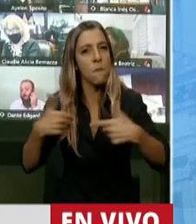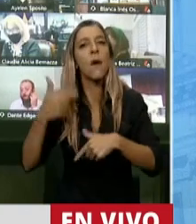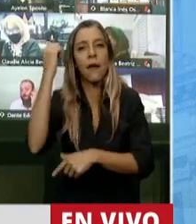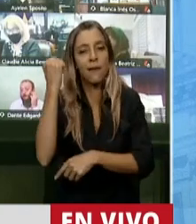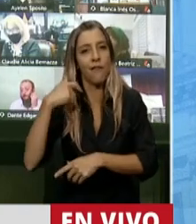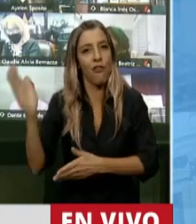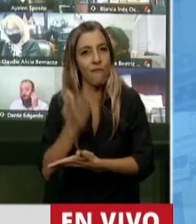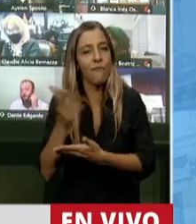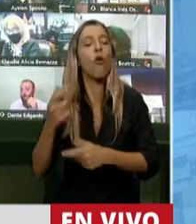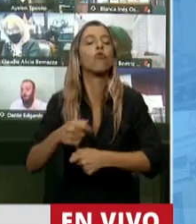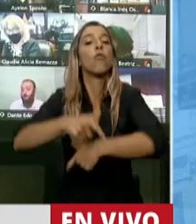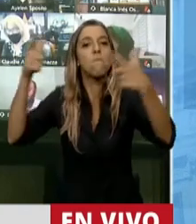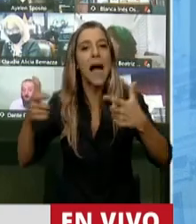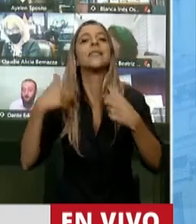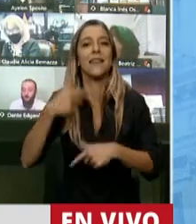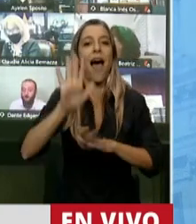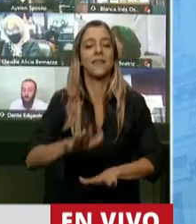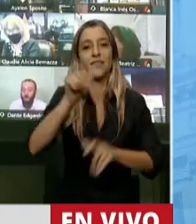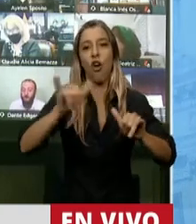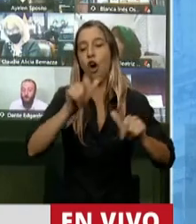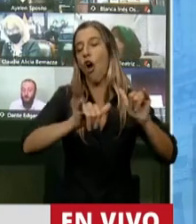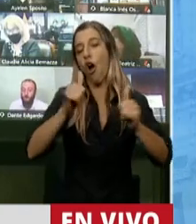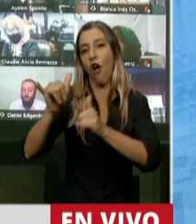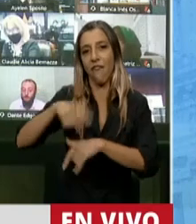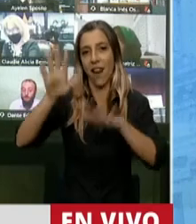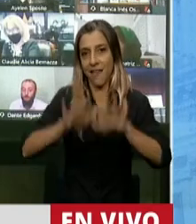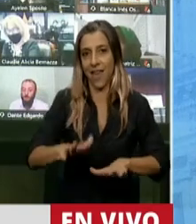para que nuestros jóvenes no se vayan. Gracias, señor Presidente.